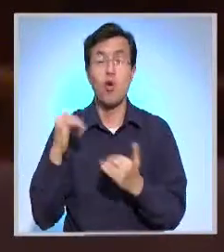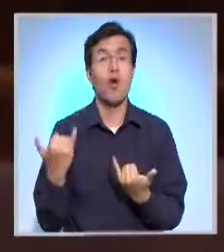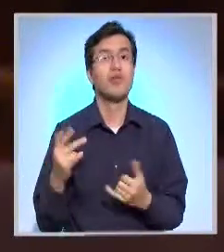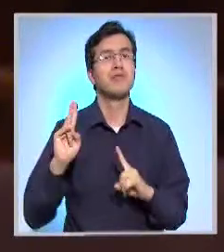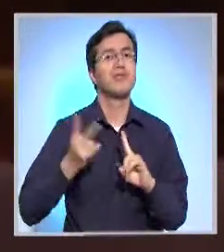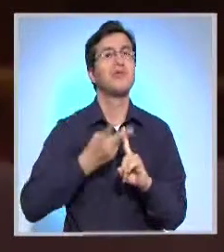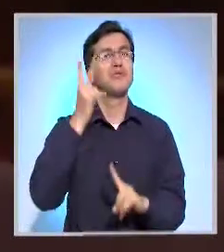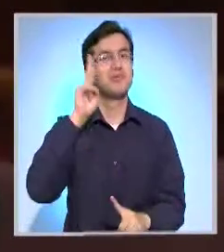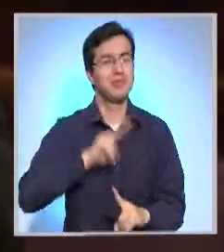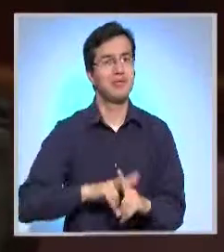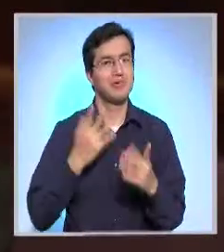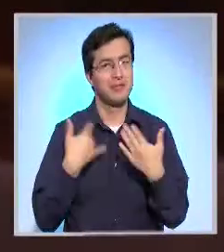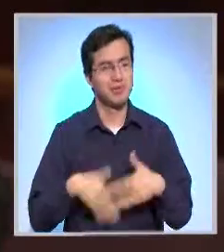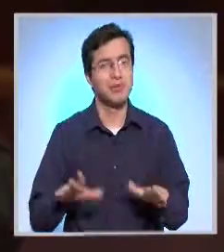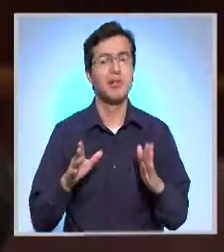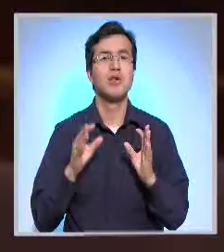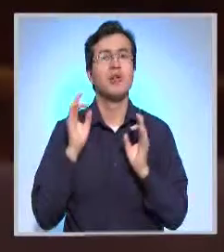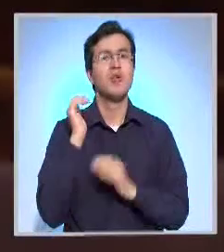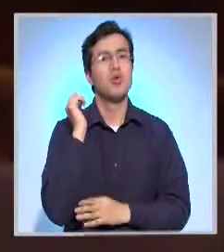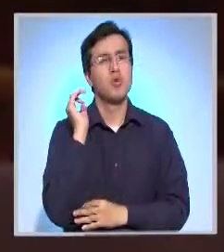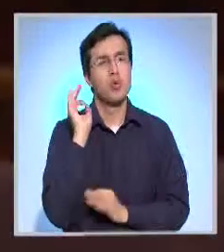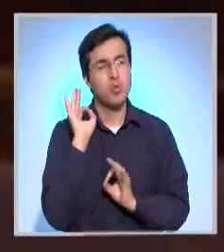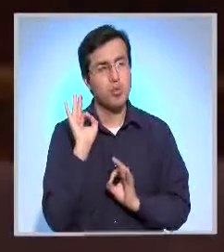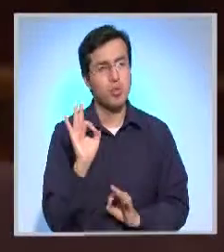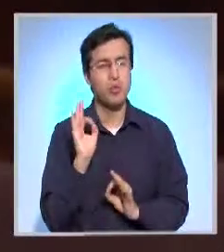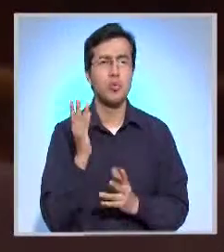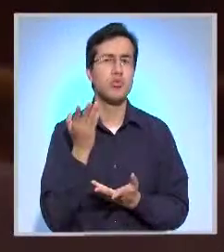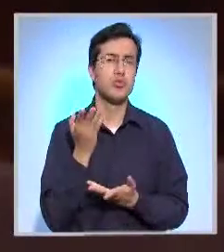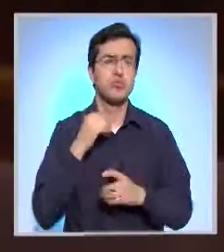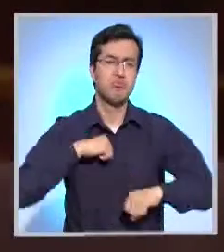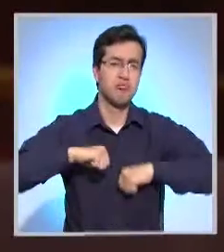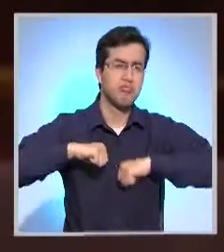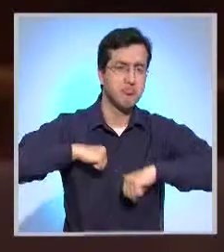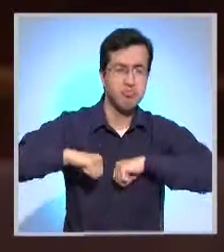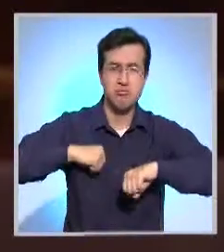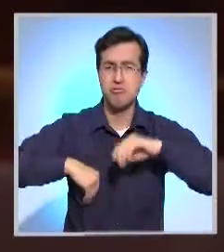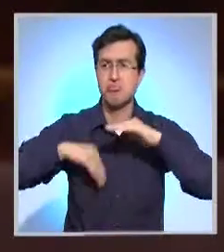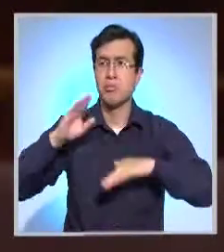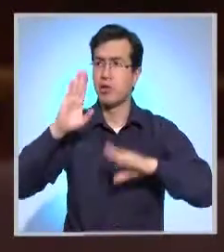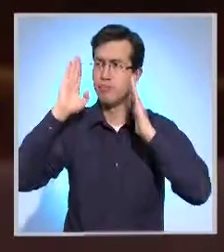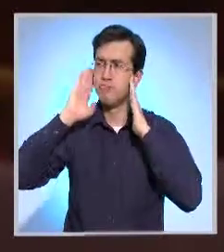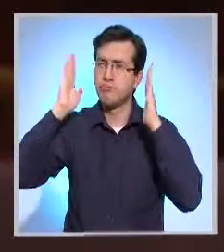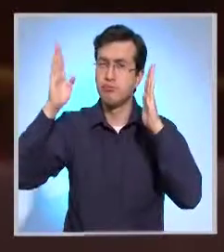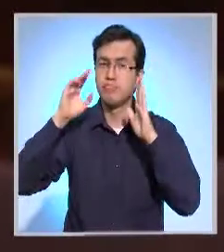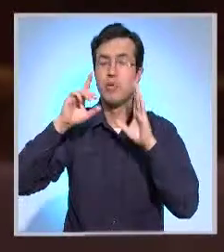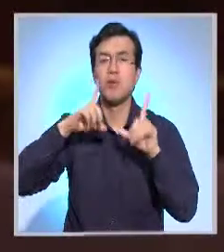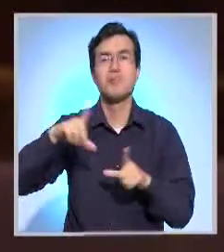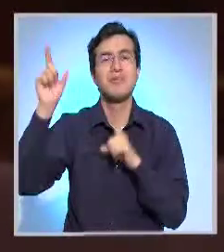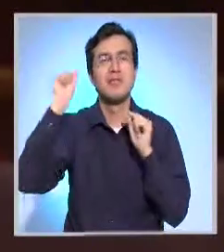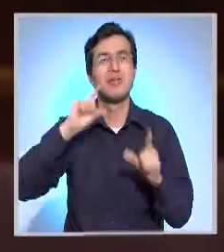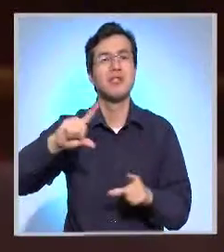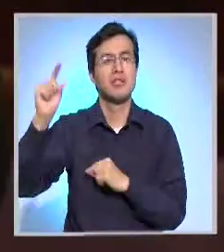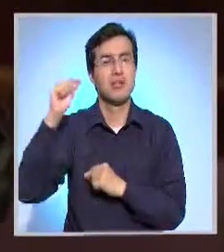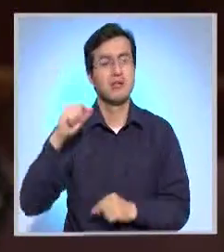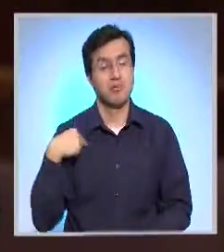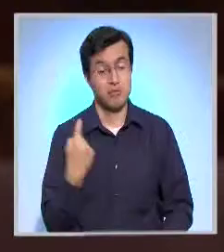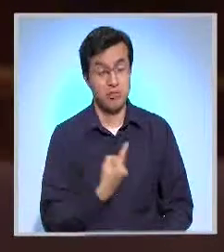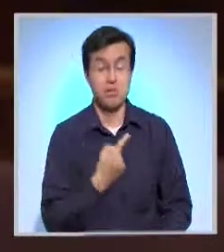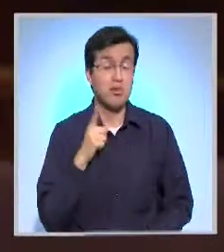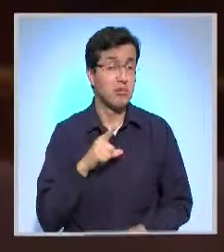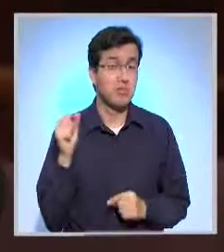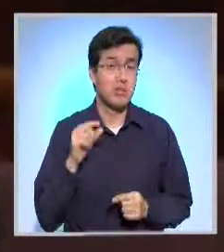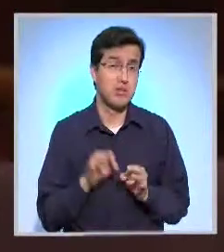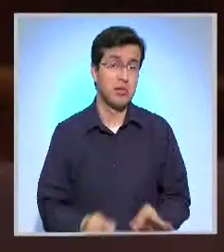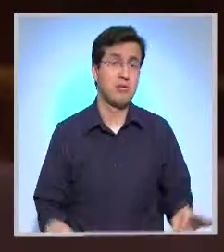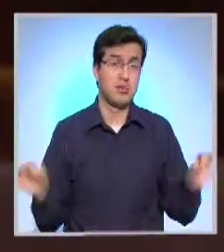cartera que directamente pues expande su labor para el exterior también. Para nosotros como migrantes es importante